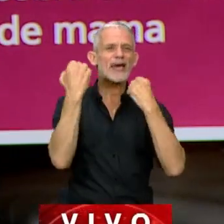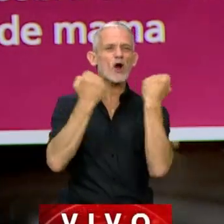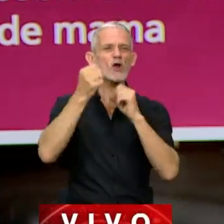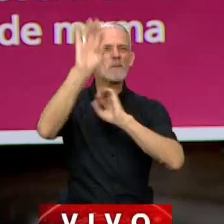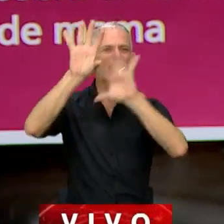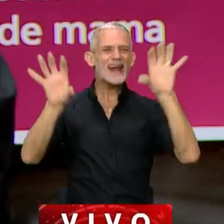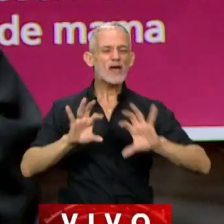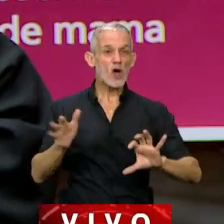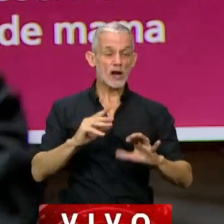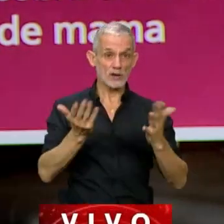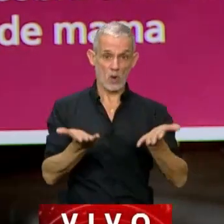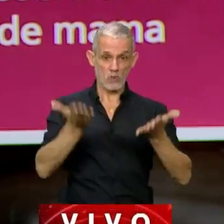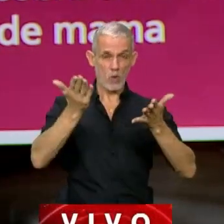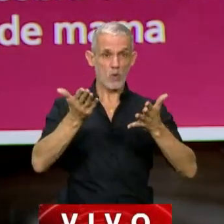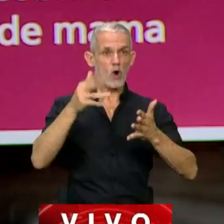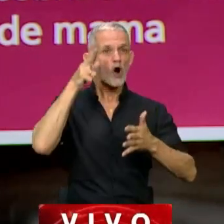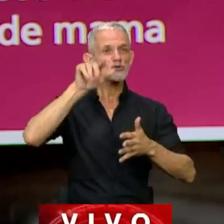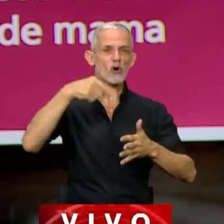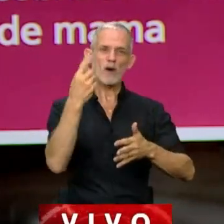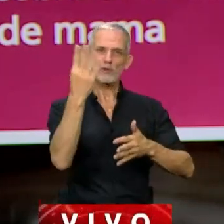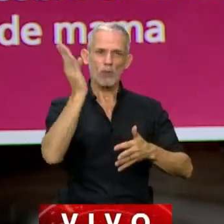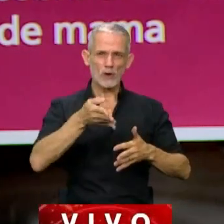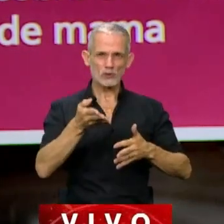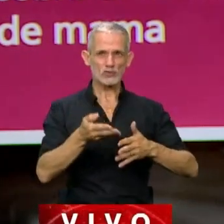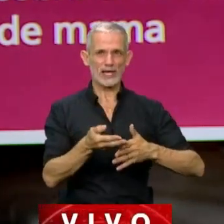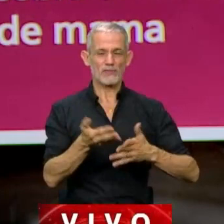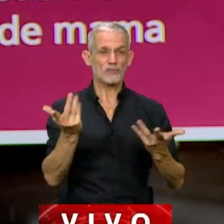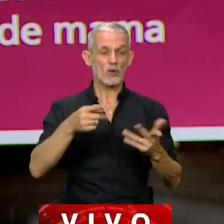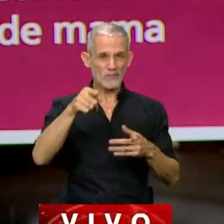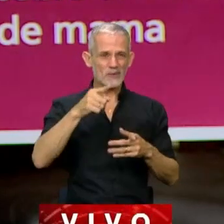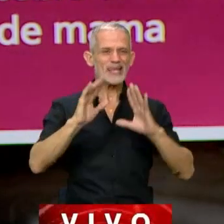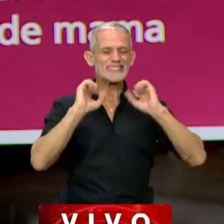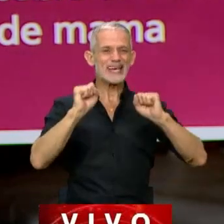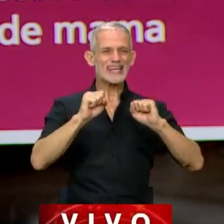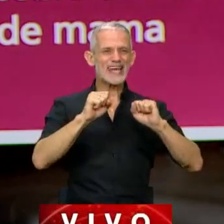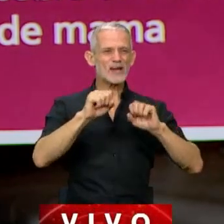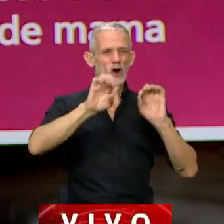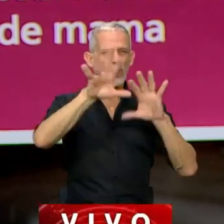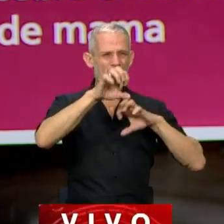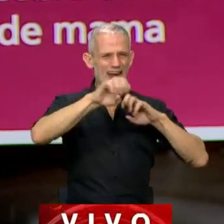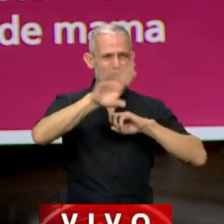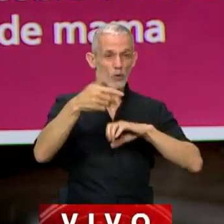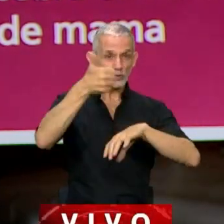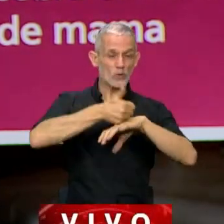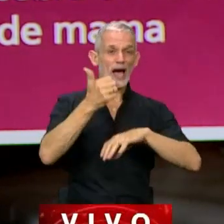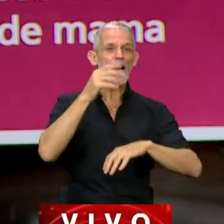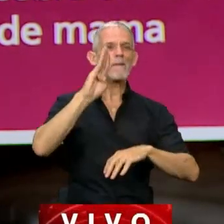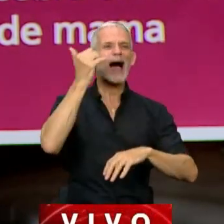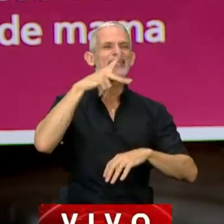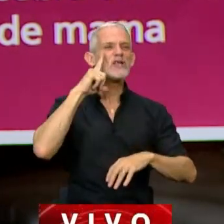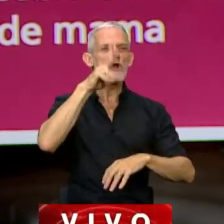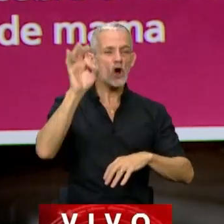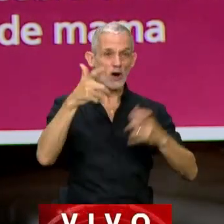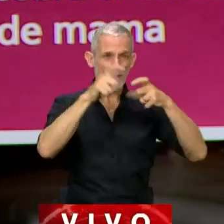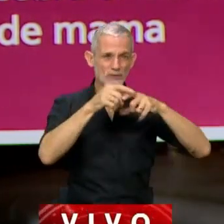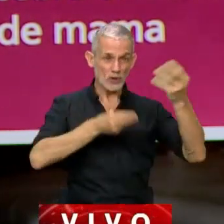regionales que han crecido 8,4% y que cuando vino el Secretario de Agricultura, Juanjo Bailo, aquí a la